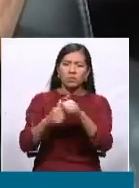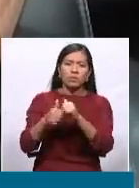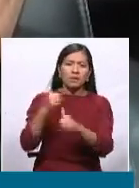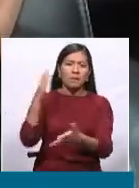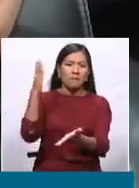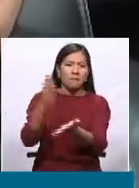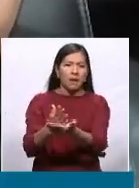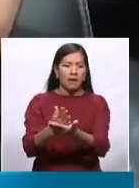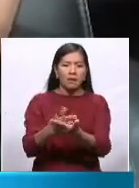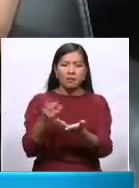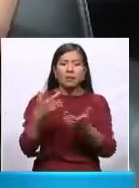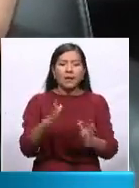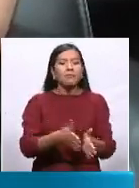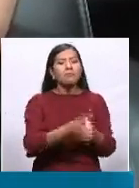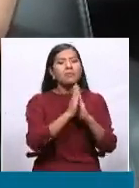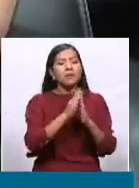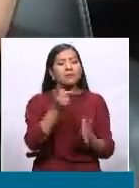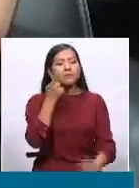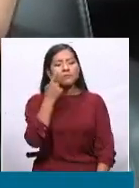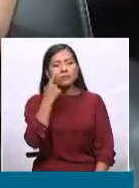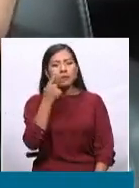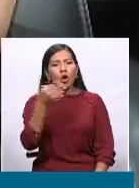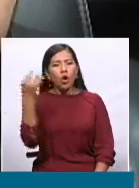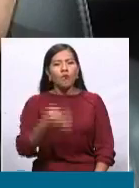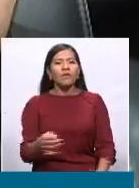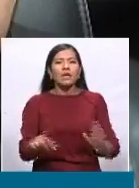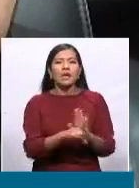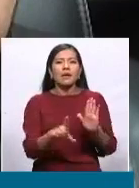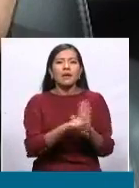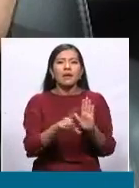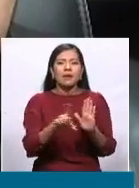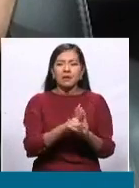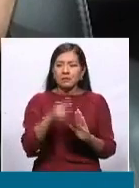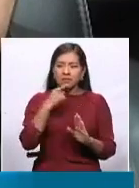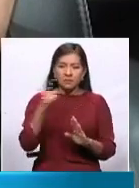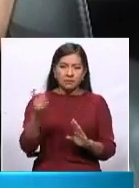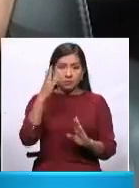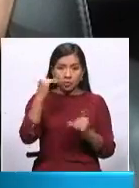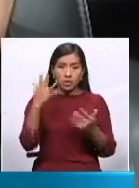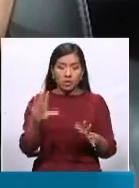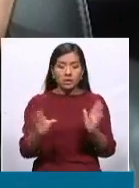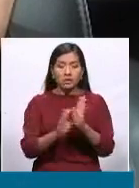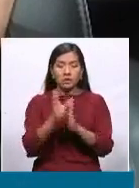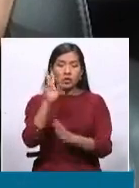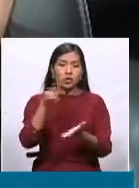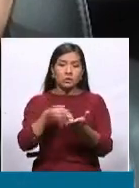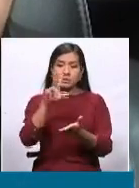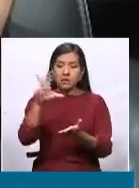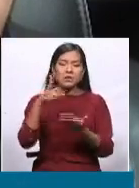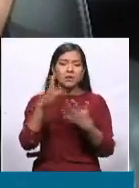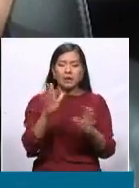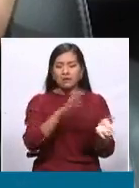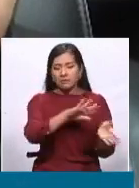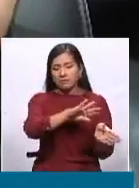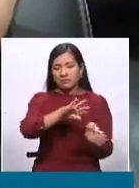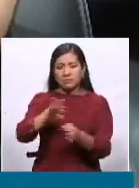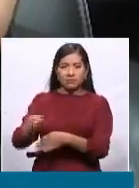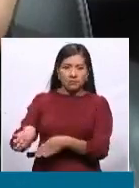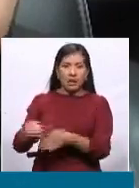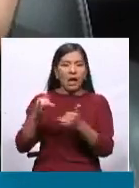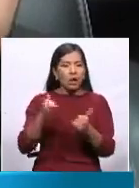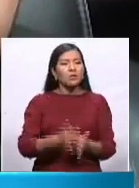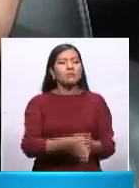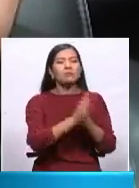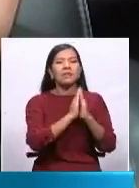del pedido que surgió precisamente a través del cabildo, que era censo 2023, ha quedado en segundo plano y ahora se está